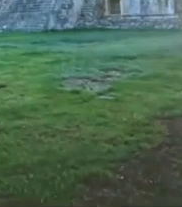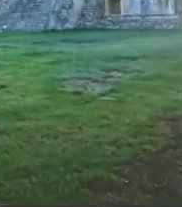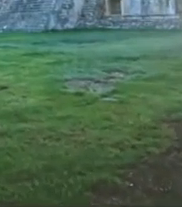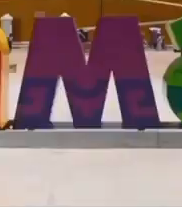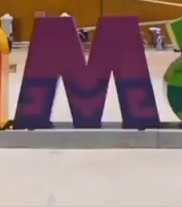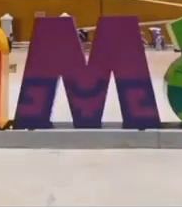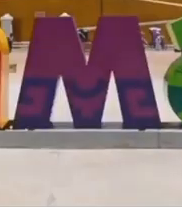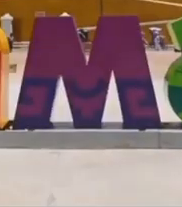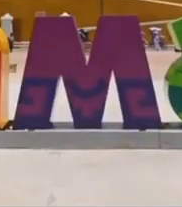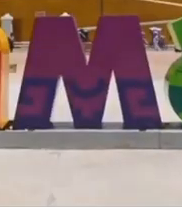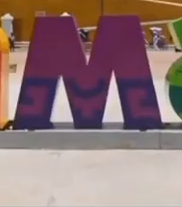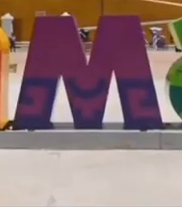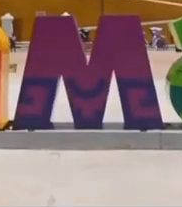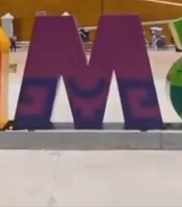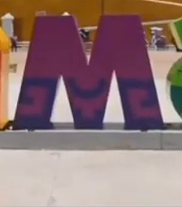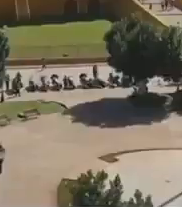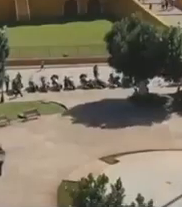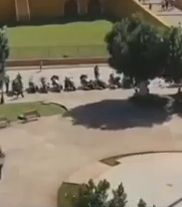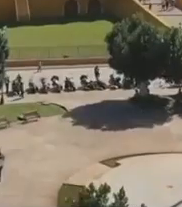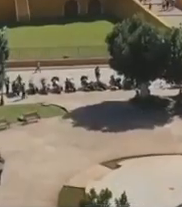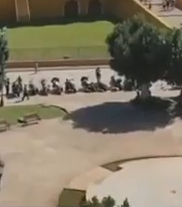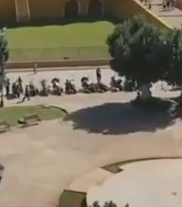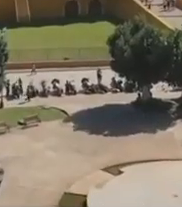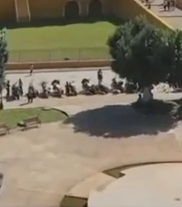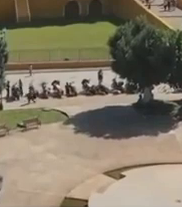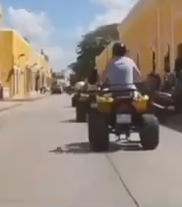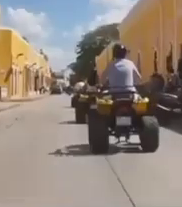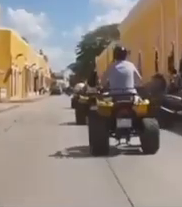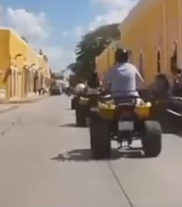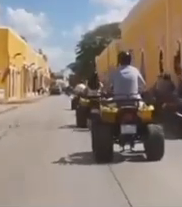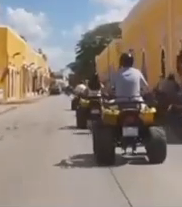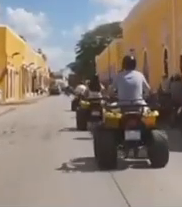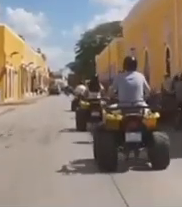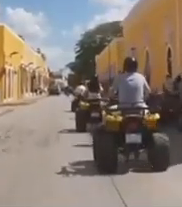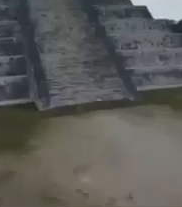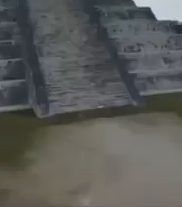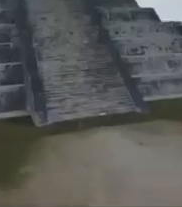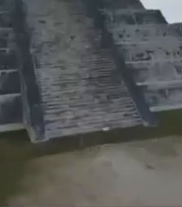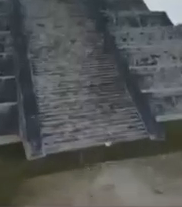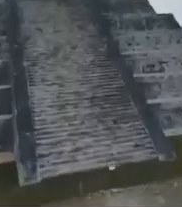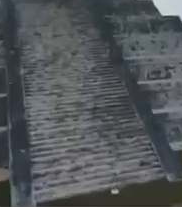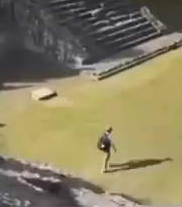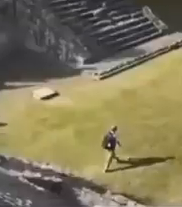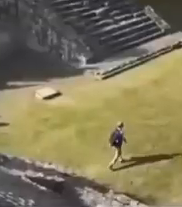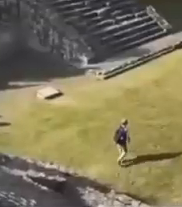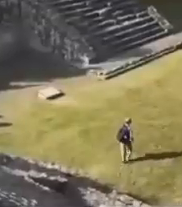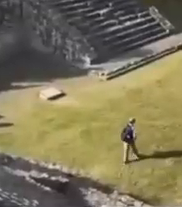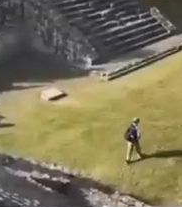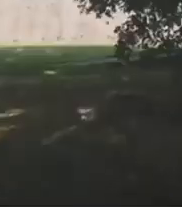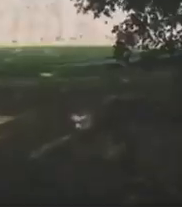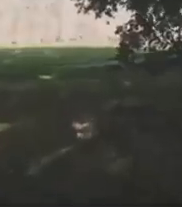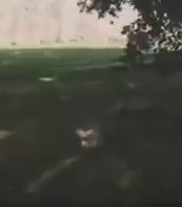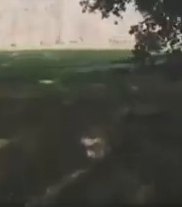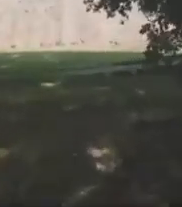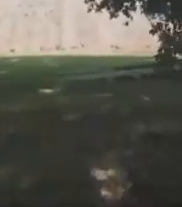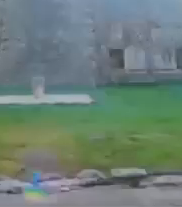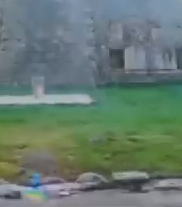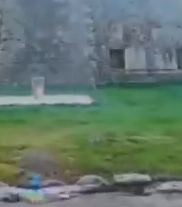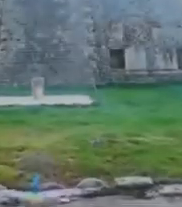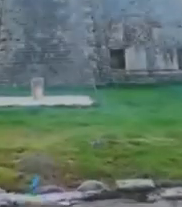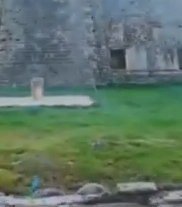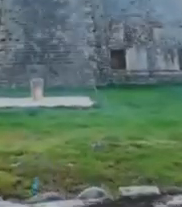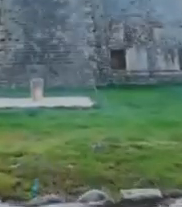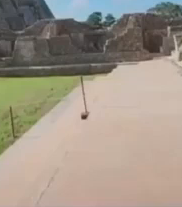Sedatu en los municipios en los que atraviesa el Tren Maya en Yucatán, obras importantes como por ejemplo la renovación del Centro Histórico de